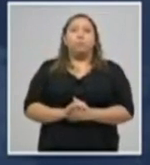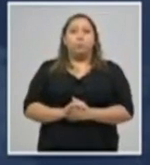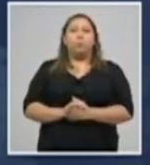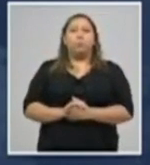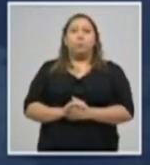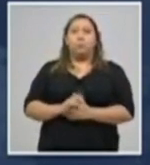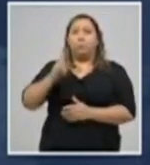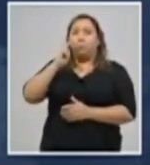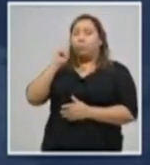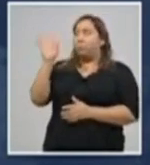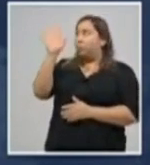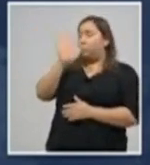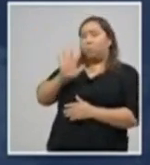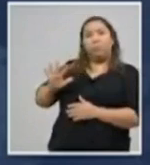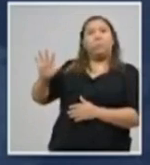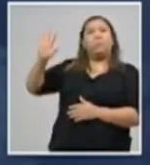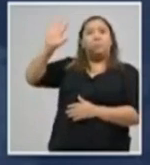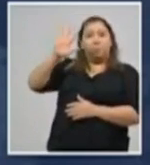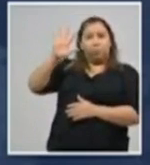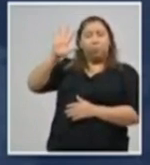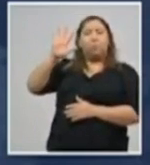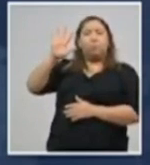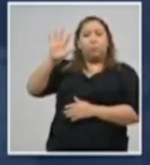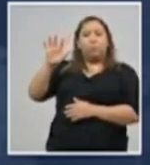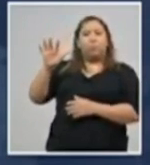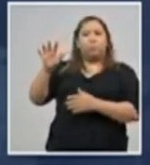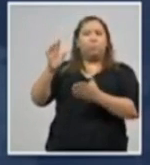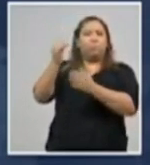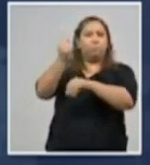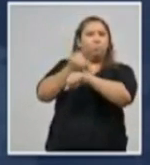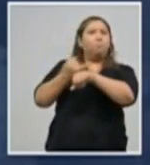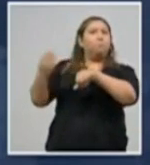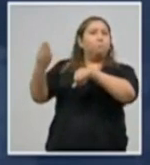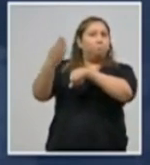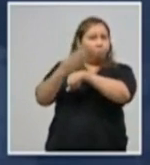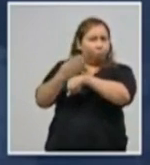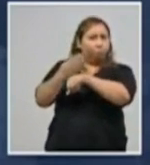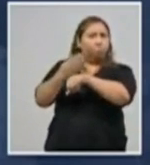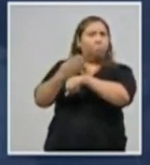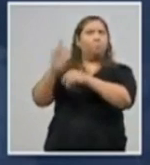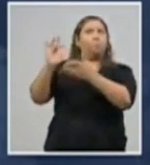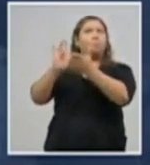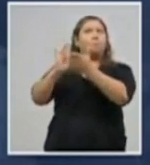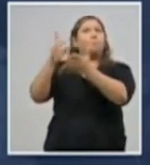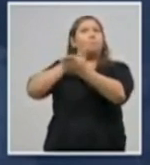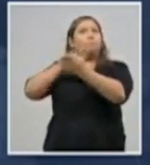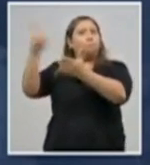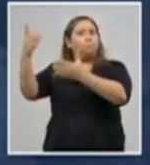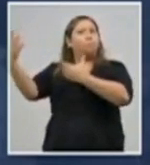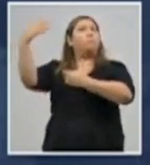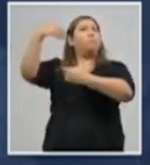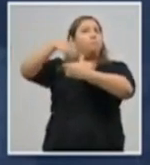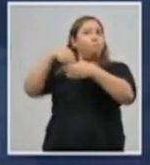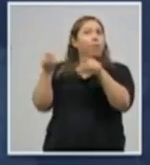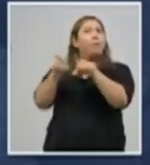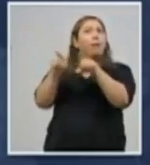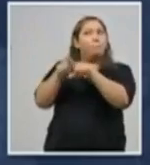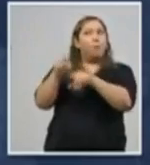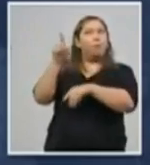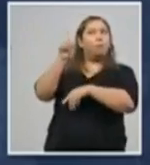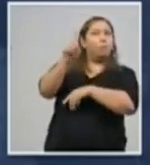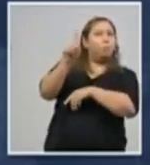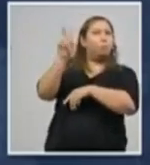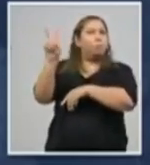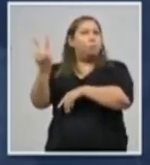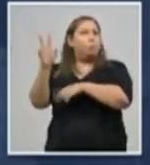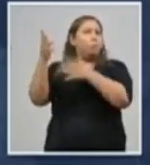De ahí vemos que todos los departamentos, incluso Islas de la Bahía, incluso, gracias a Dios, registran al menos uno y